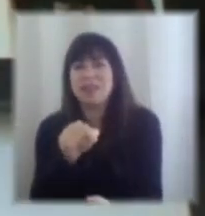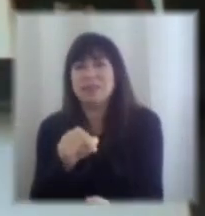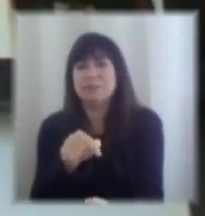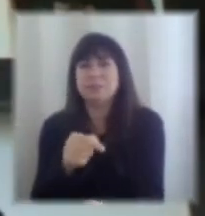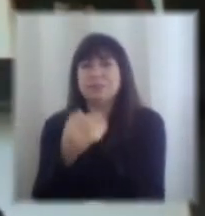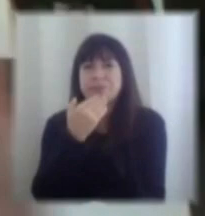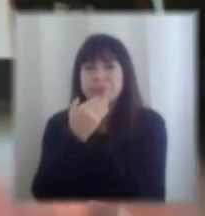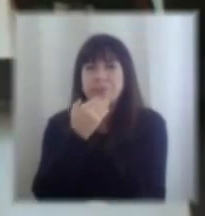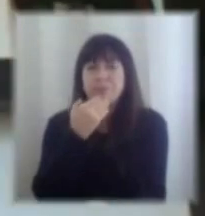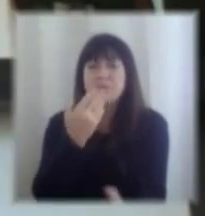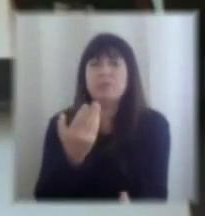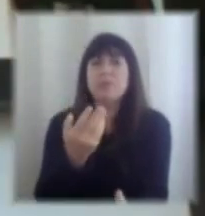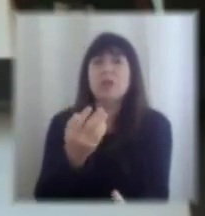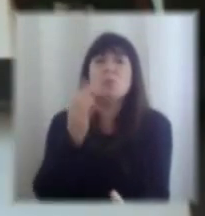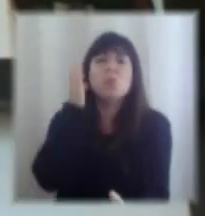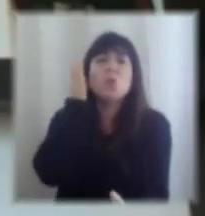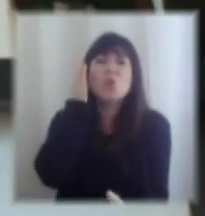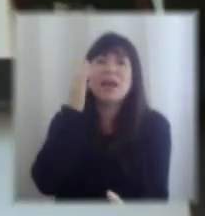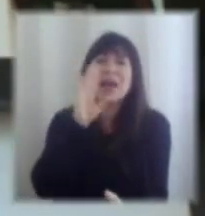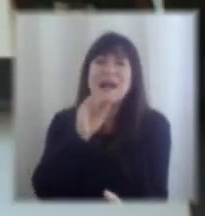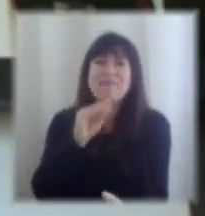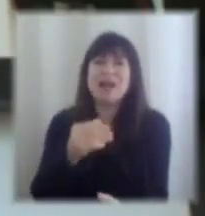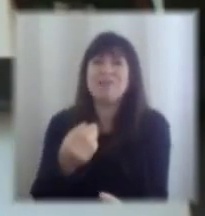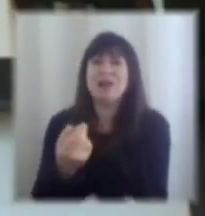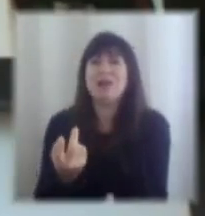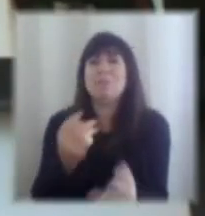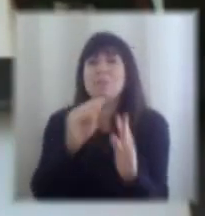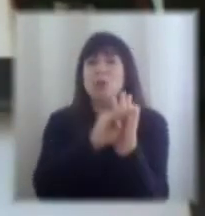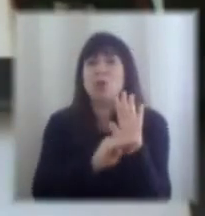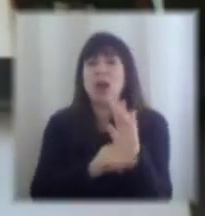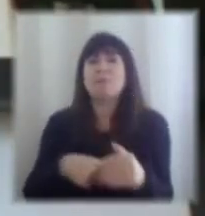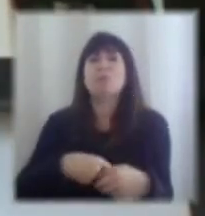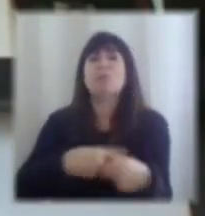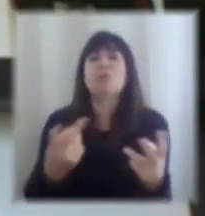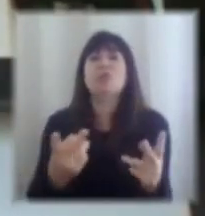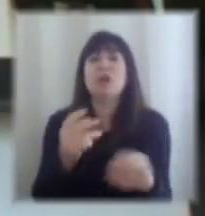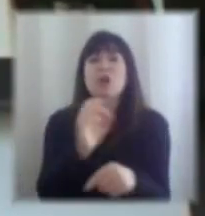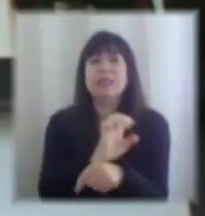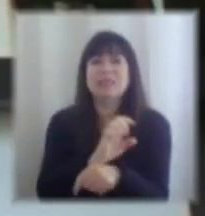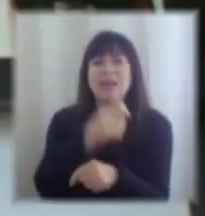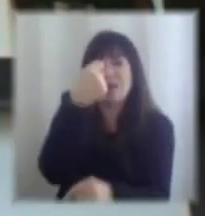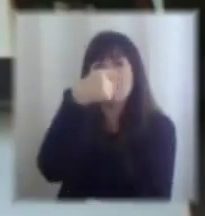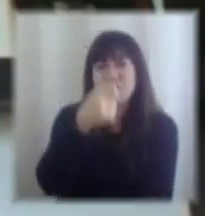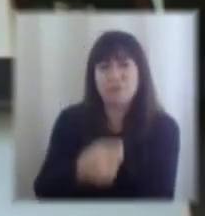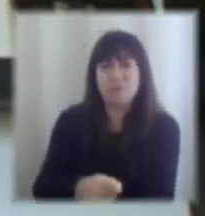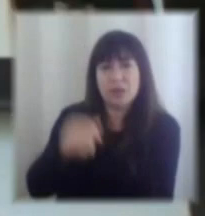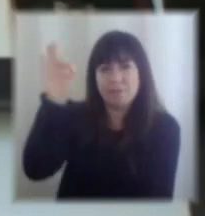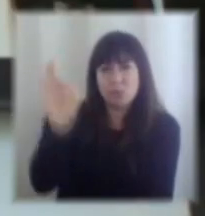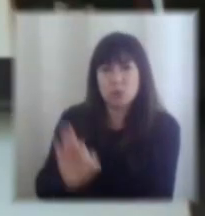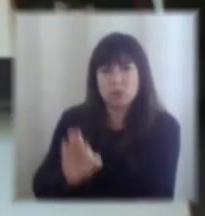González hablaba de que había muchos programas públicos del Estado que supuestamente se evalúan y que hay un porcentaje relevante que no